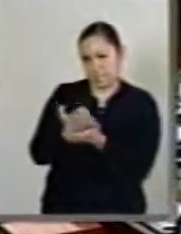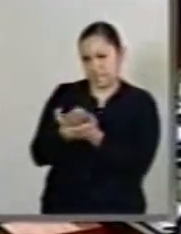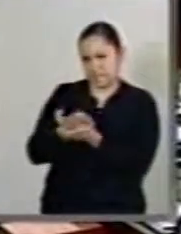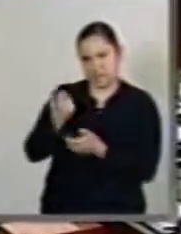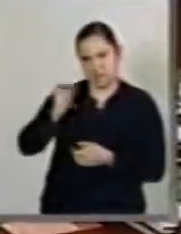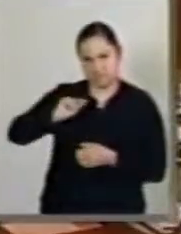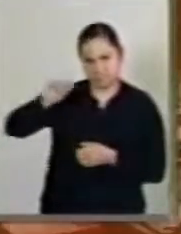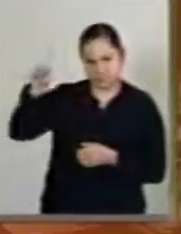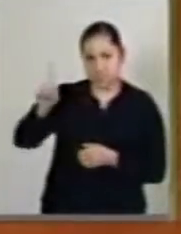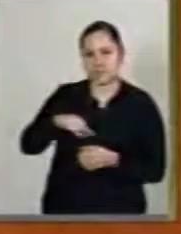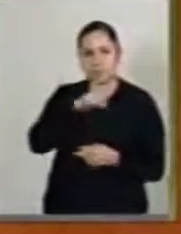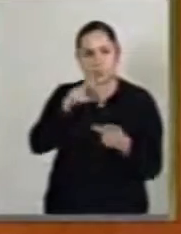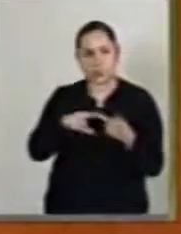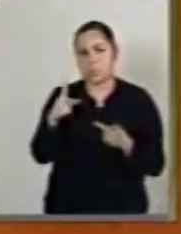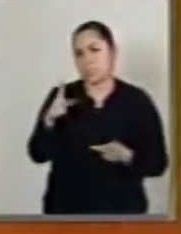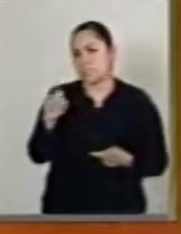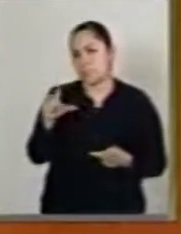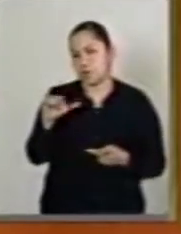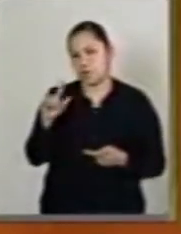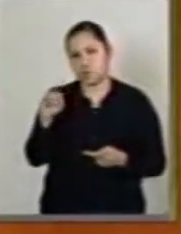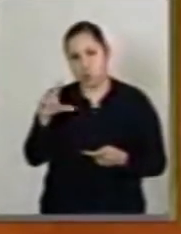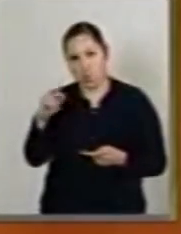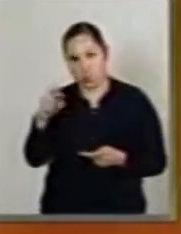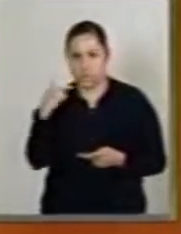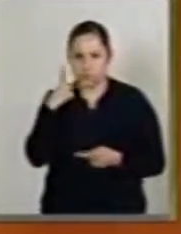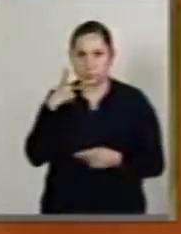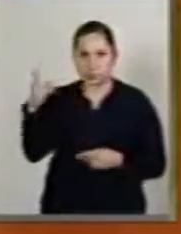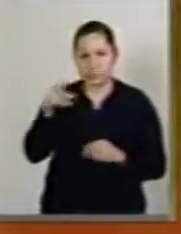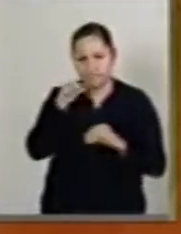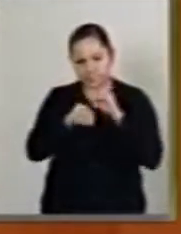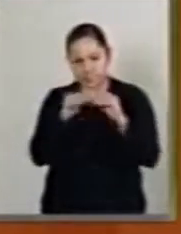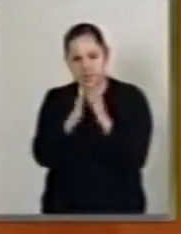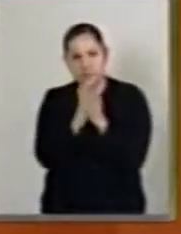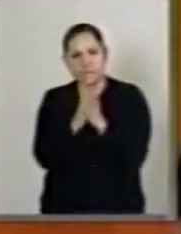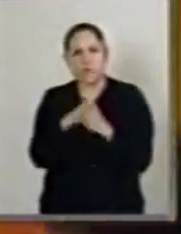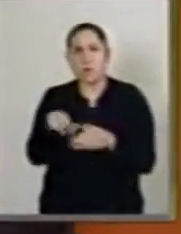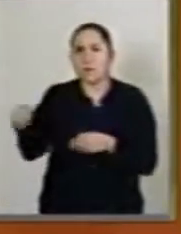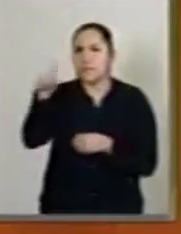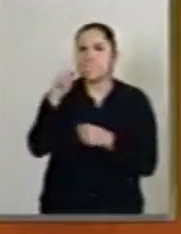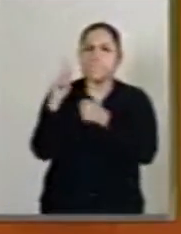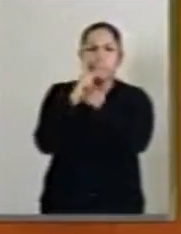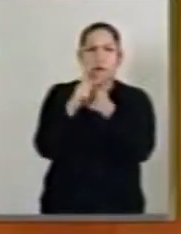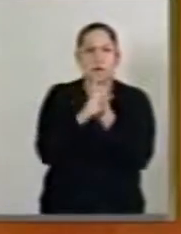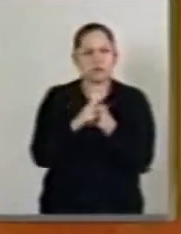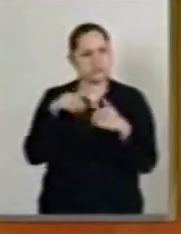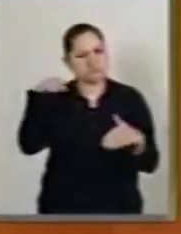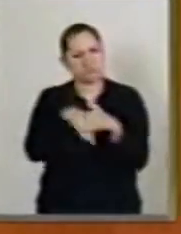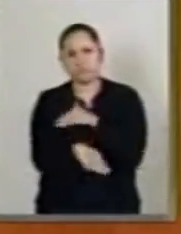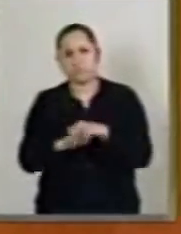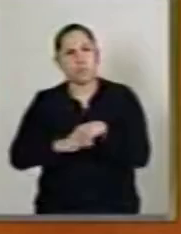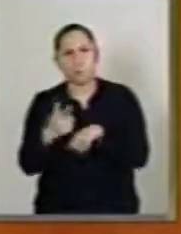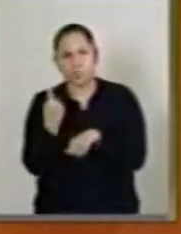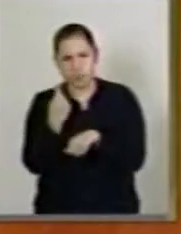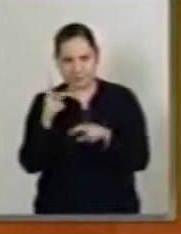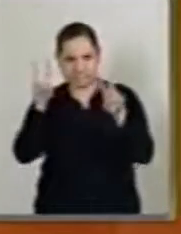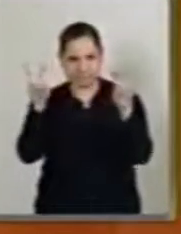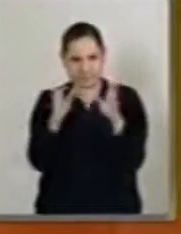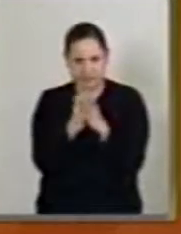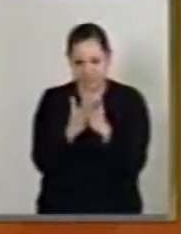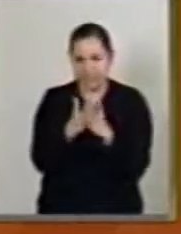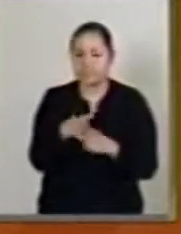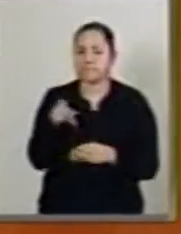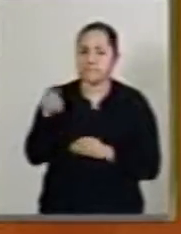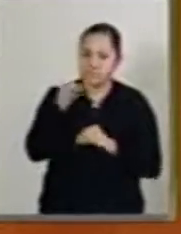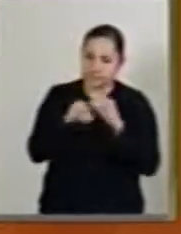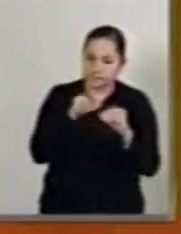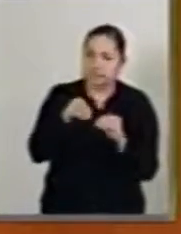hicieron su obra por qué fracasan las naciones, inician poniendo dos ejemplos muy claros sobre las